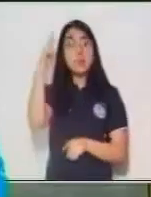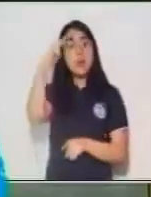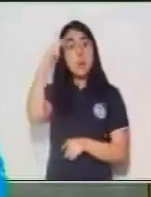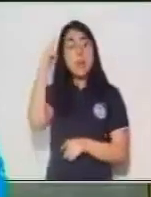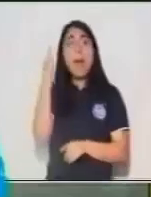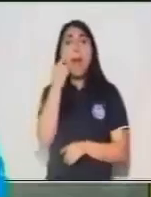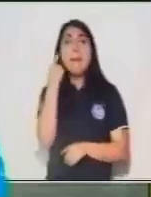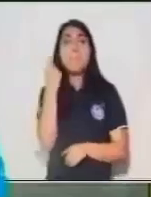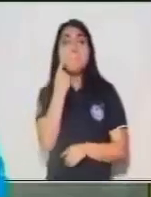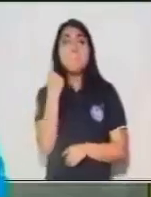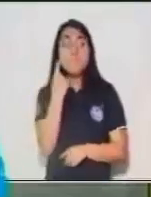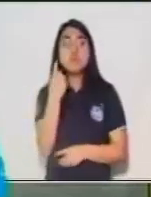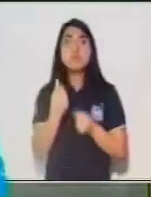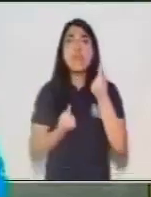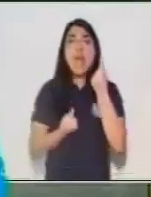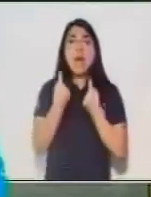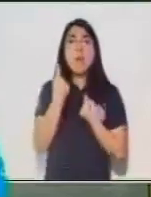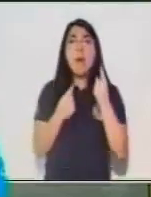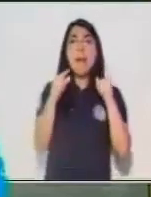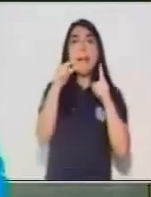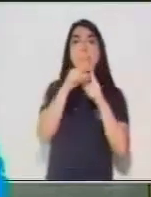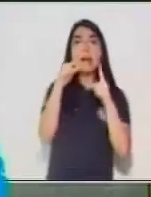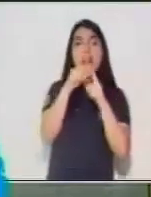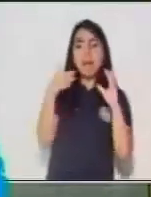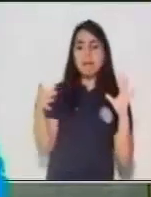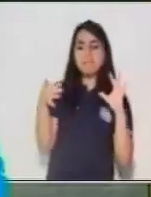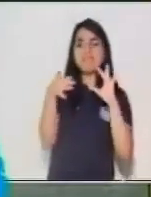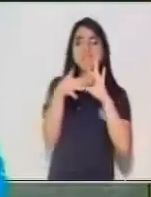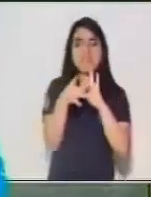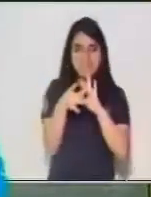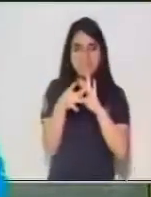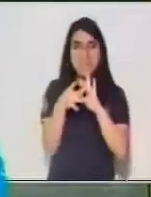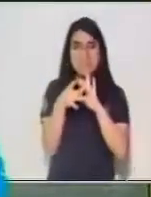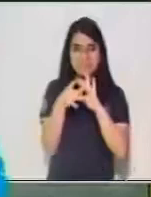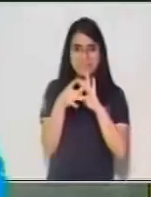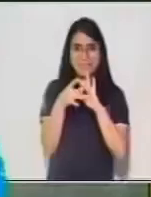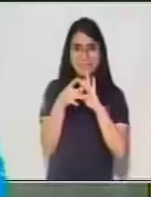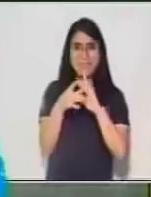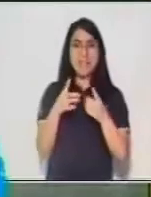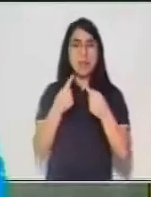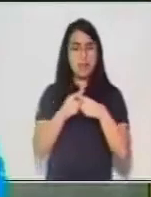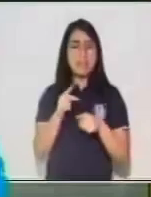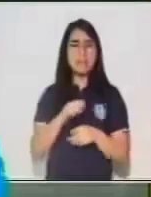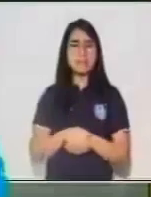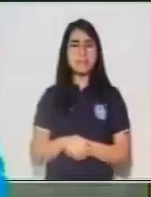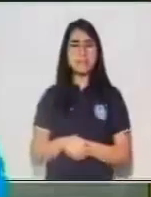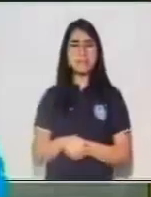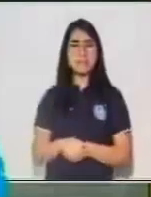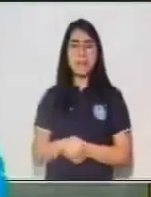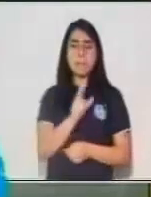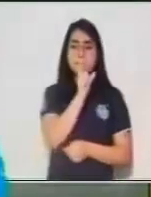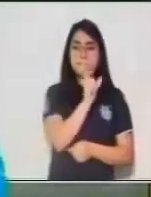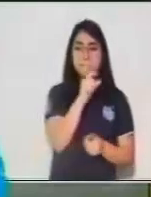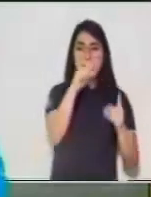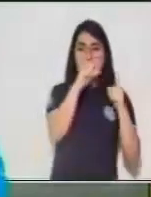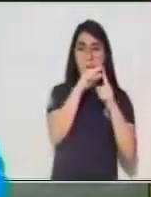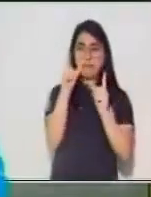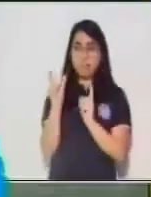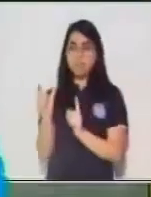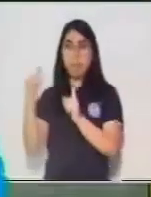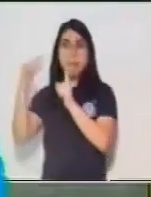es la que me da a mí la pauta, que no es el núcleo del sujeto, sino que corresponde a un modificador indirecto.